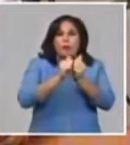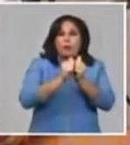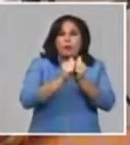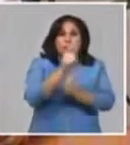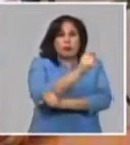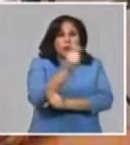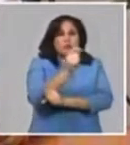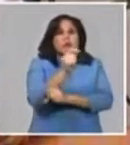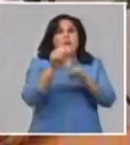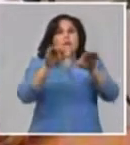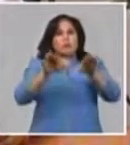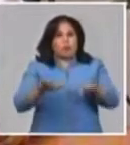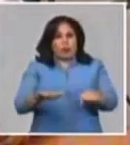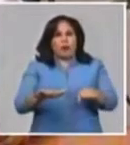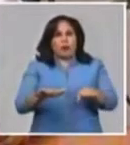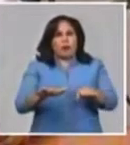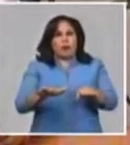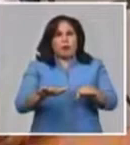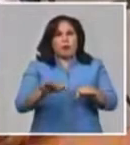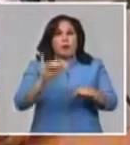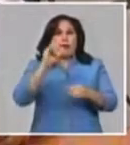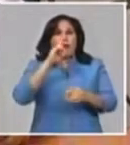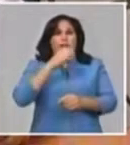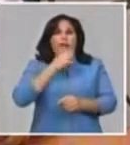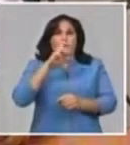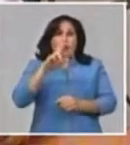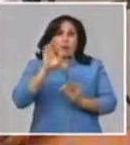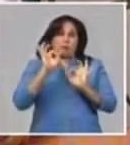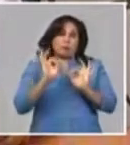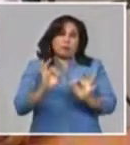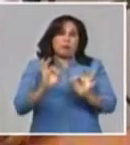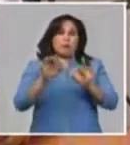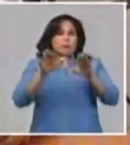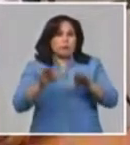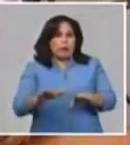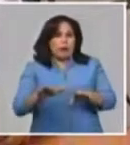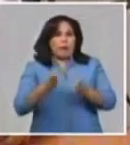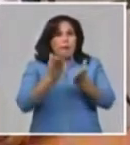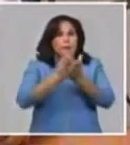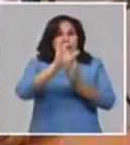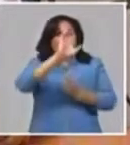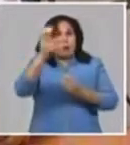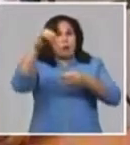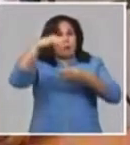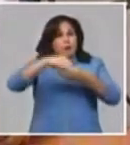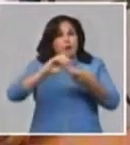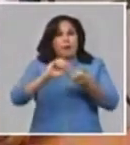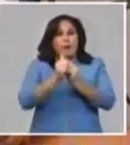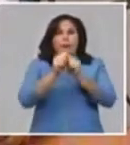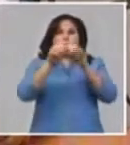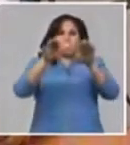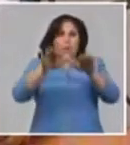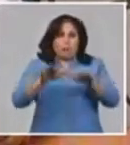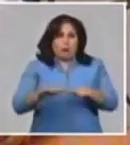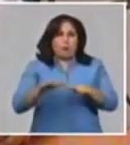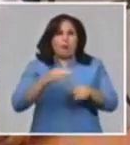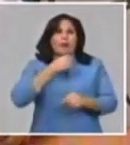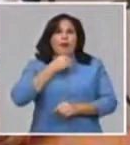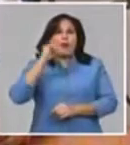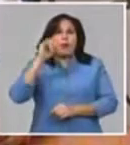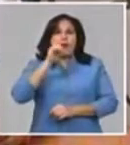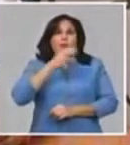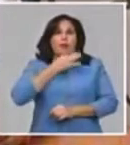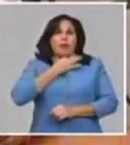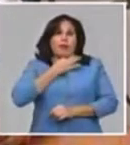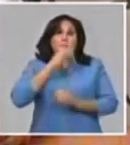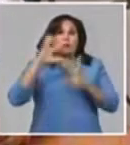deportivas del sistema INDE. Dejaron de funcionar nuestras escuelas integrales del deporte, las EIDE, 16 en el